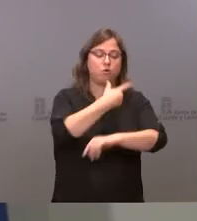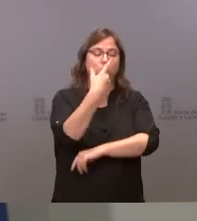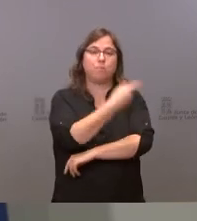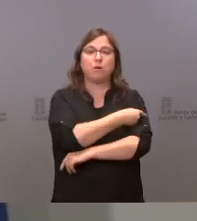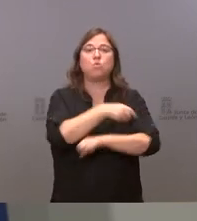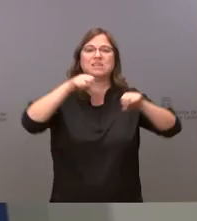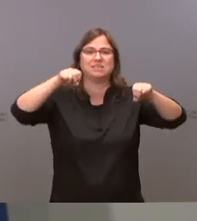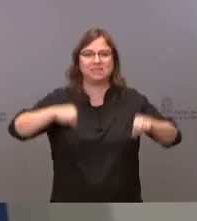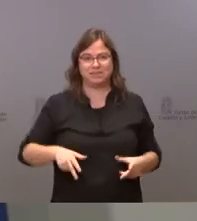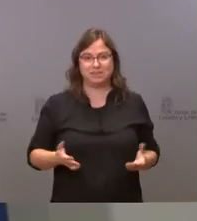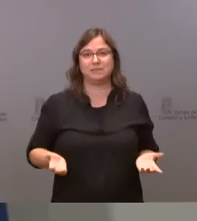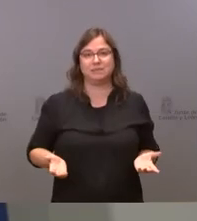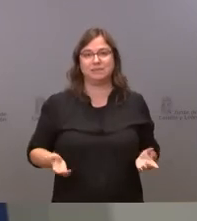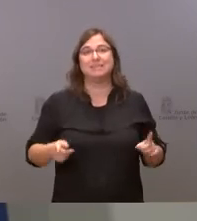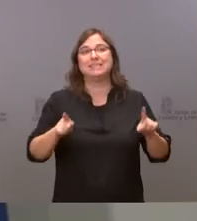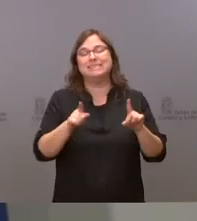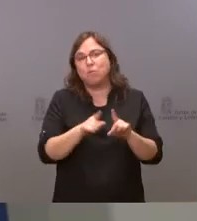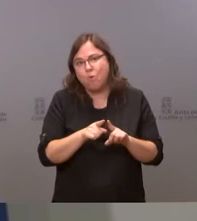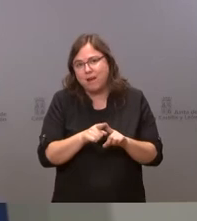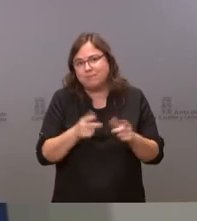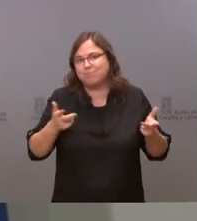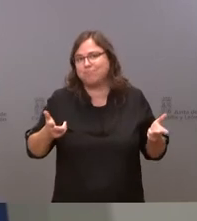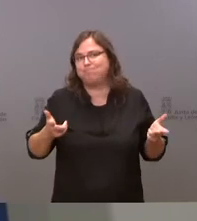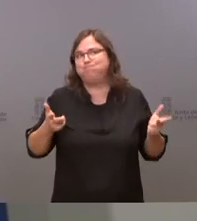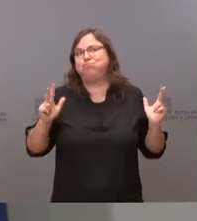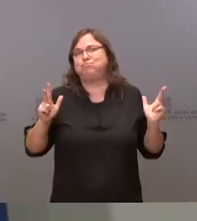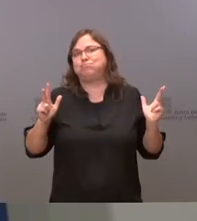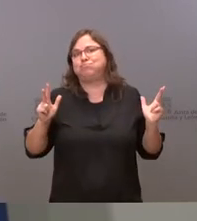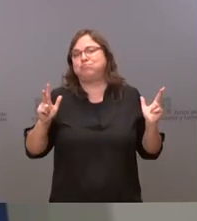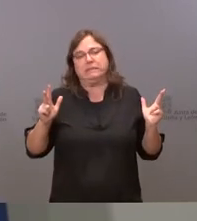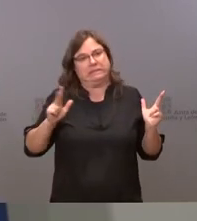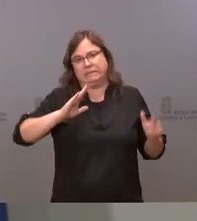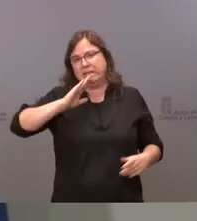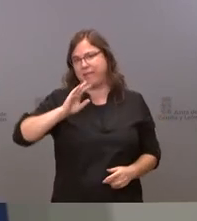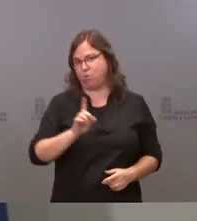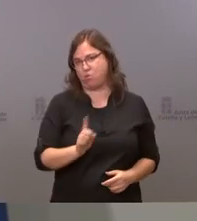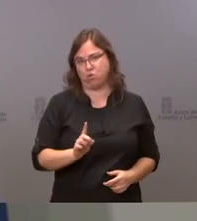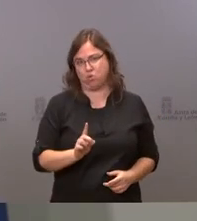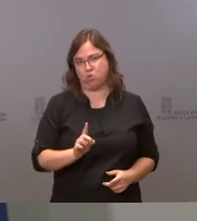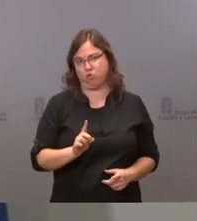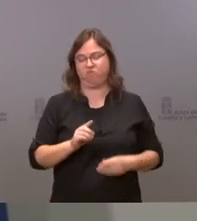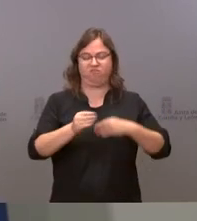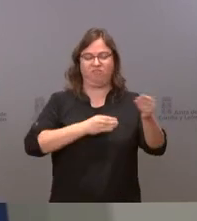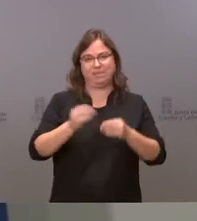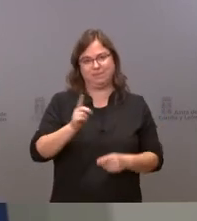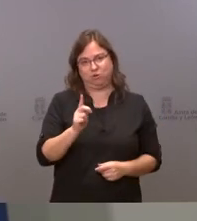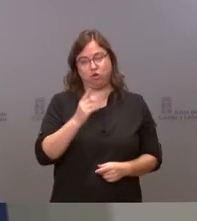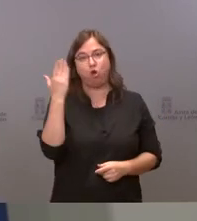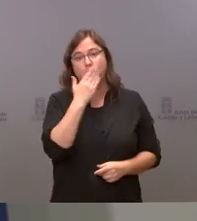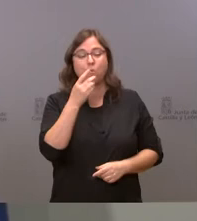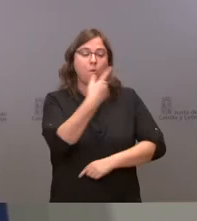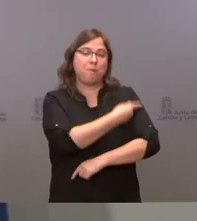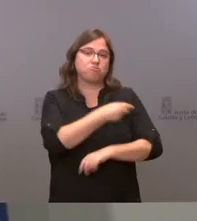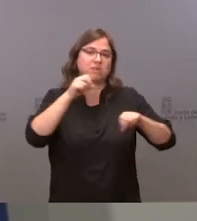y que por tanto no es prudente relajar las medidas en este caso respecto a